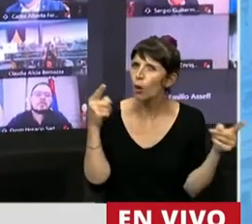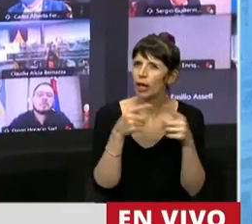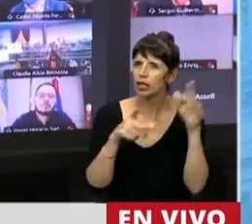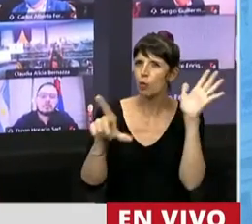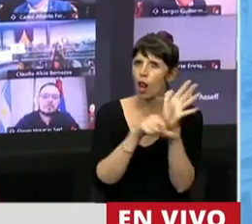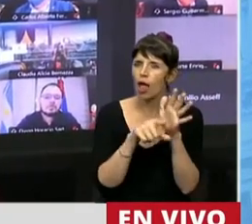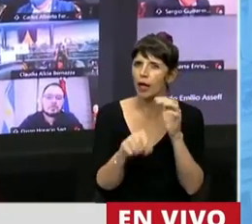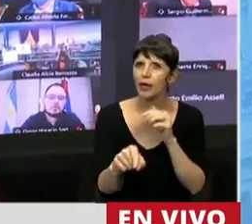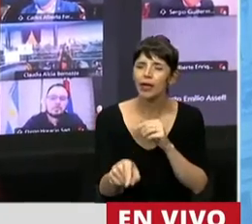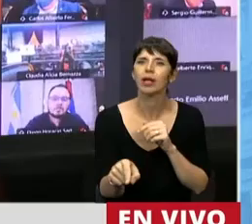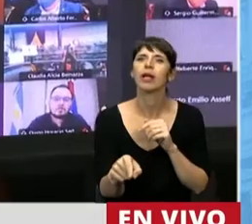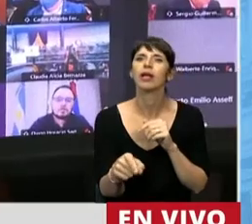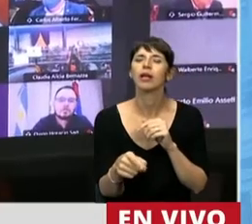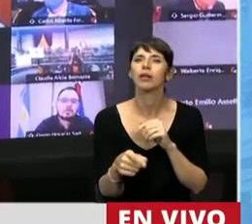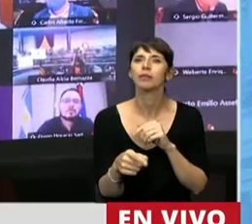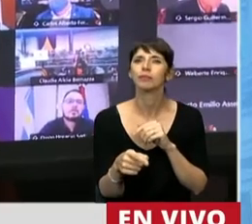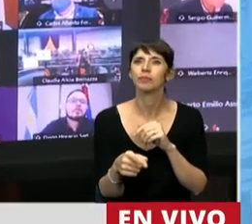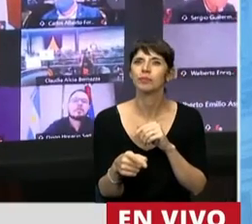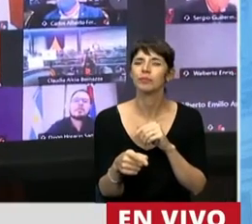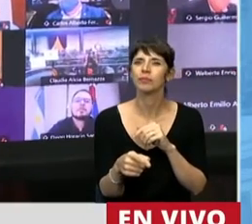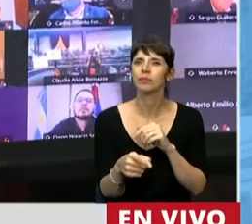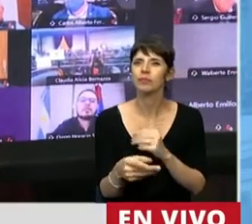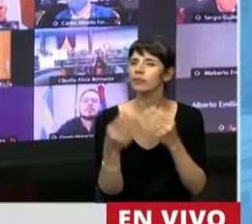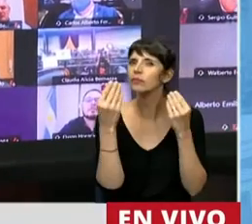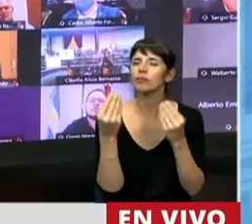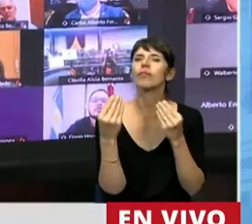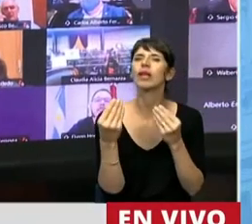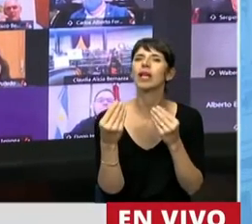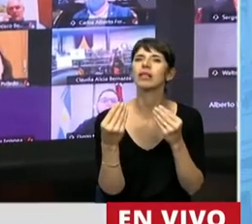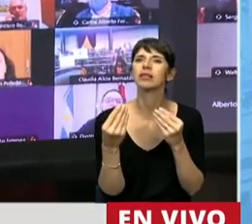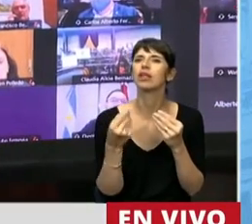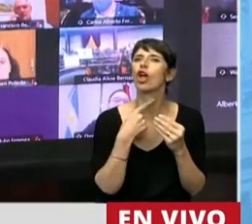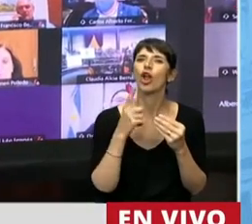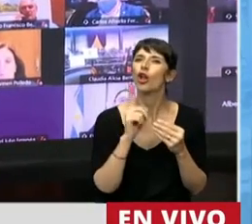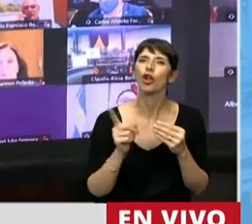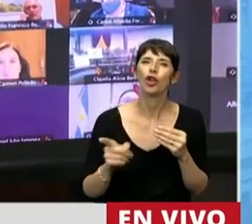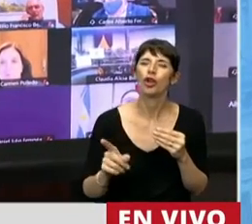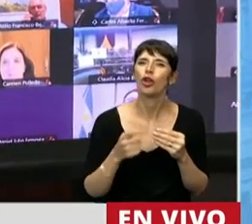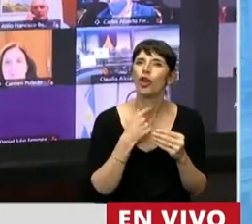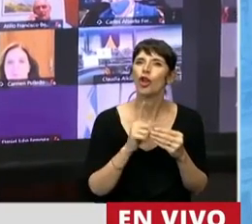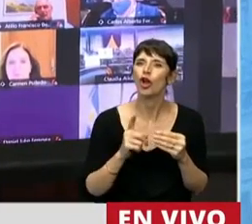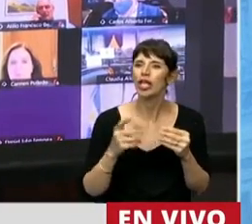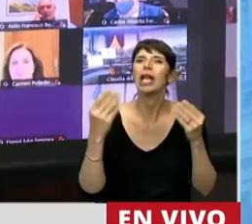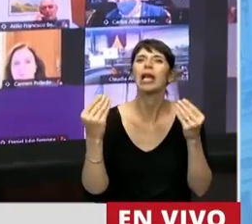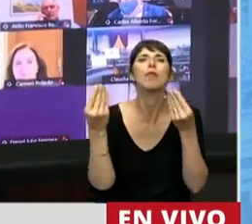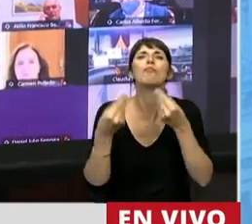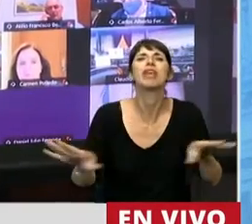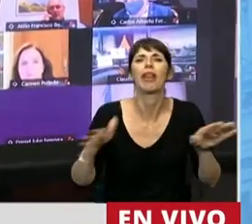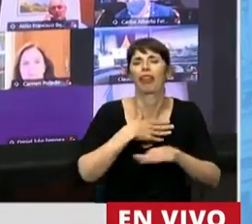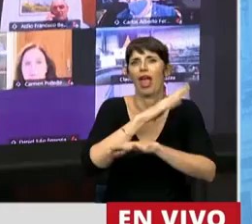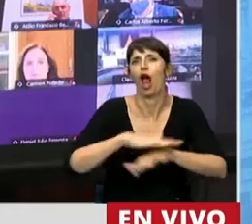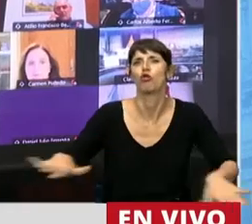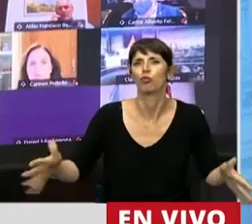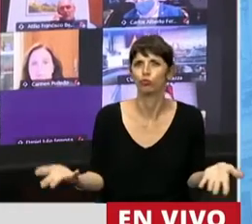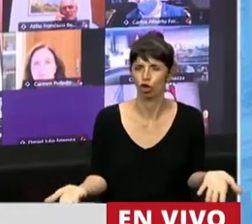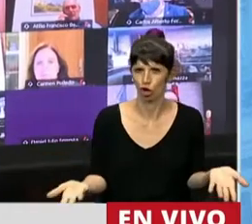perseguimos en esta ley, es que las injusticias no recaigan sobre las trayectorias escolares de nuestros alumnos y